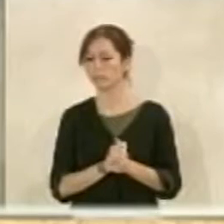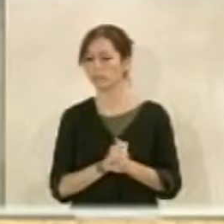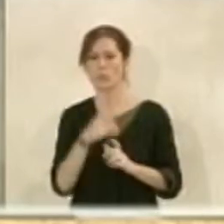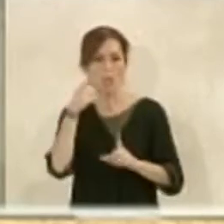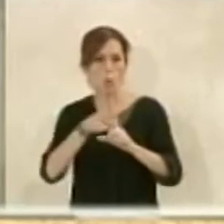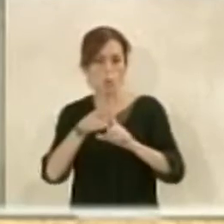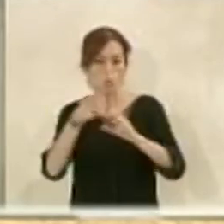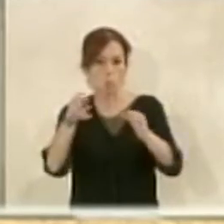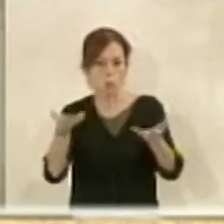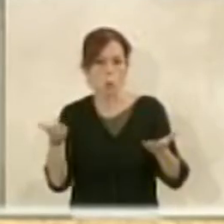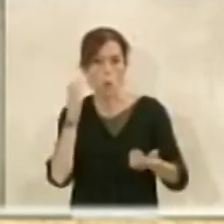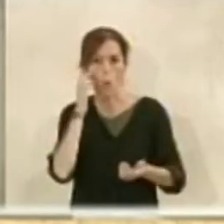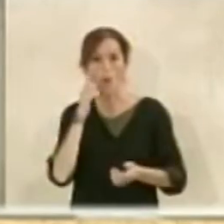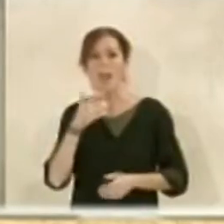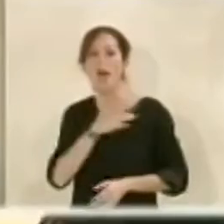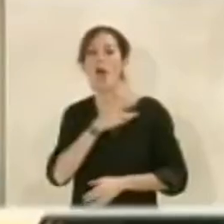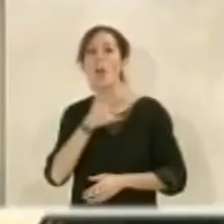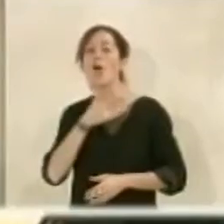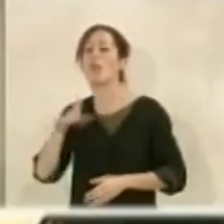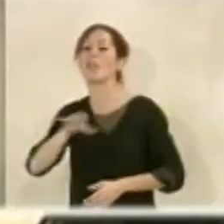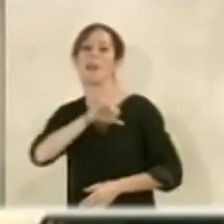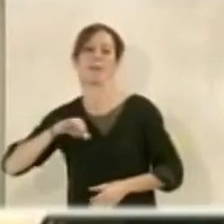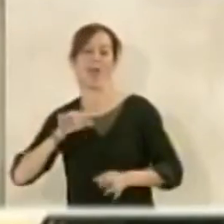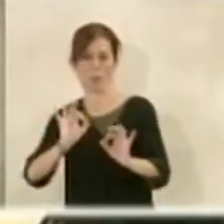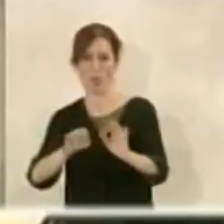de uso dotacional privado